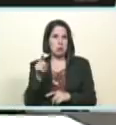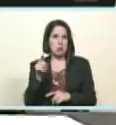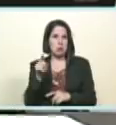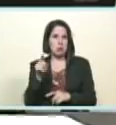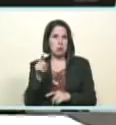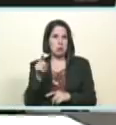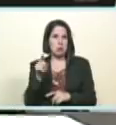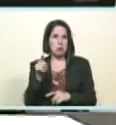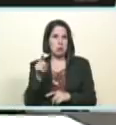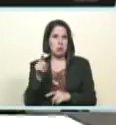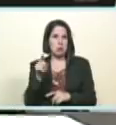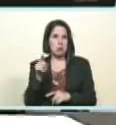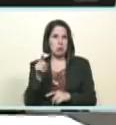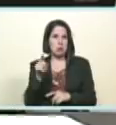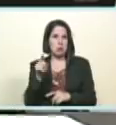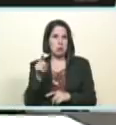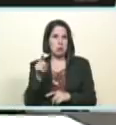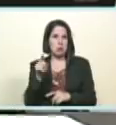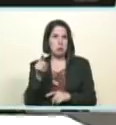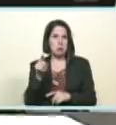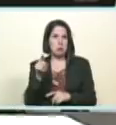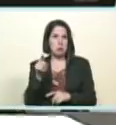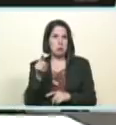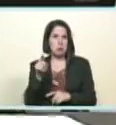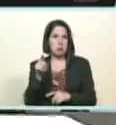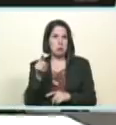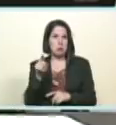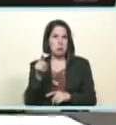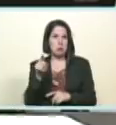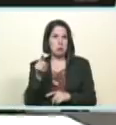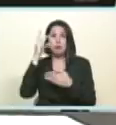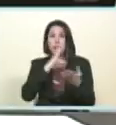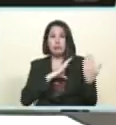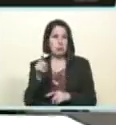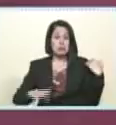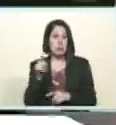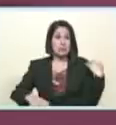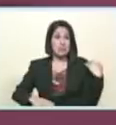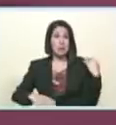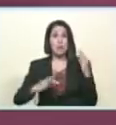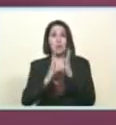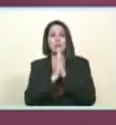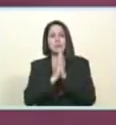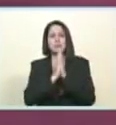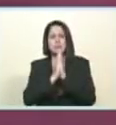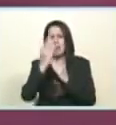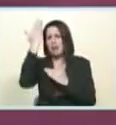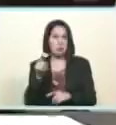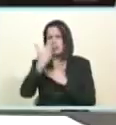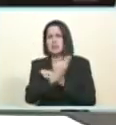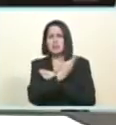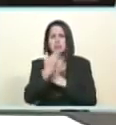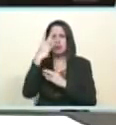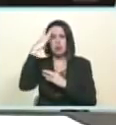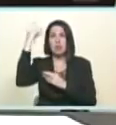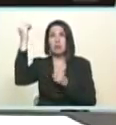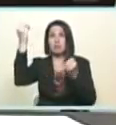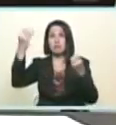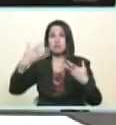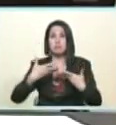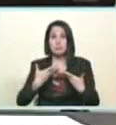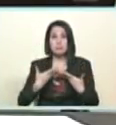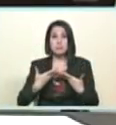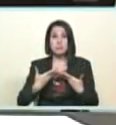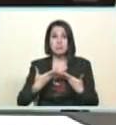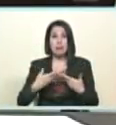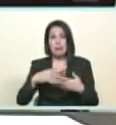los hogares un espíritu especial del compartir de la solidaridad de la alegría del valor de